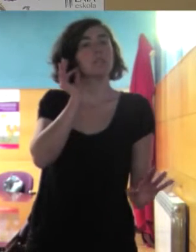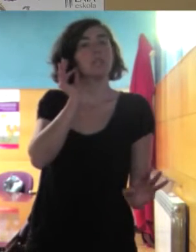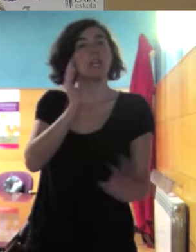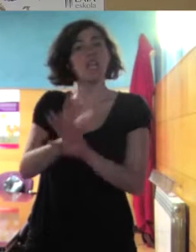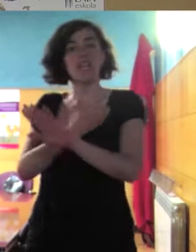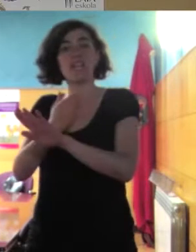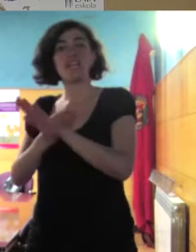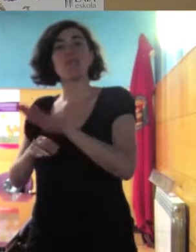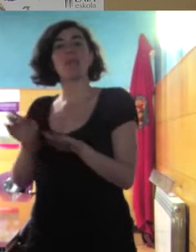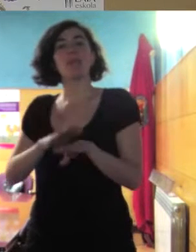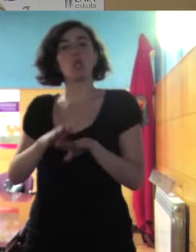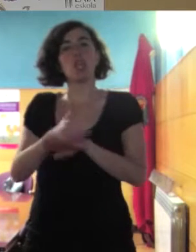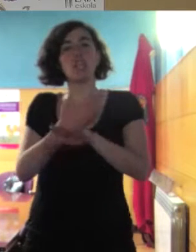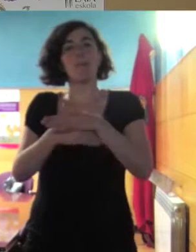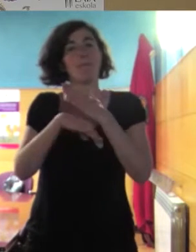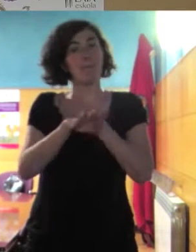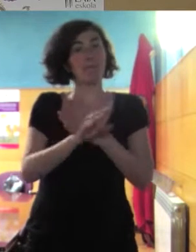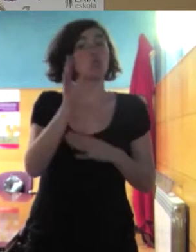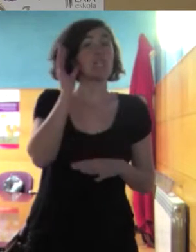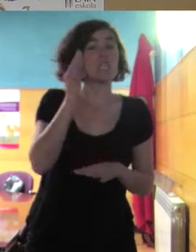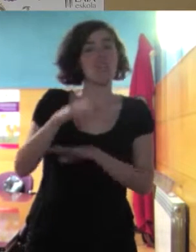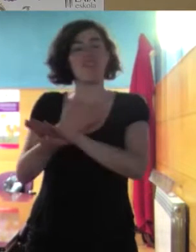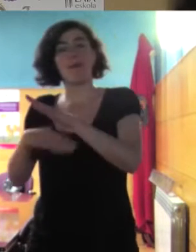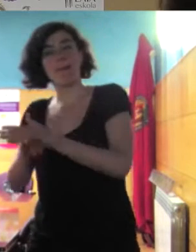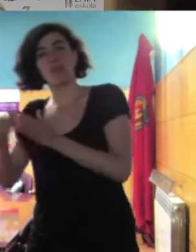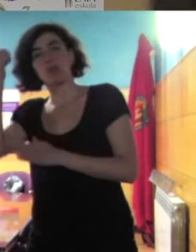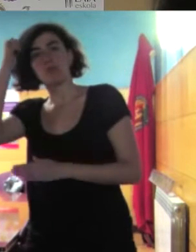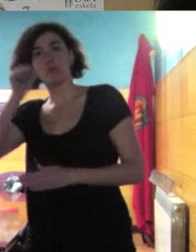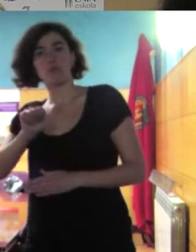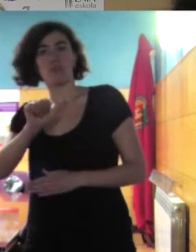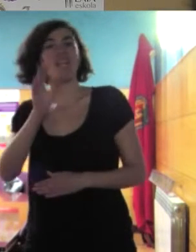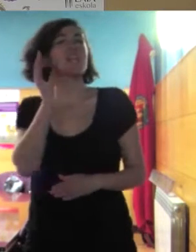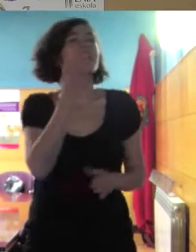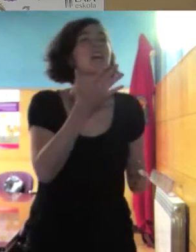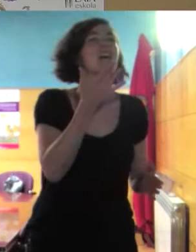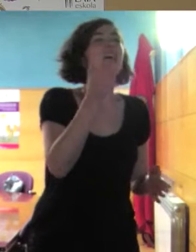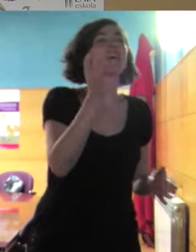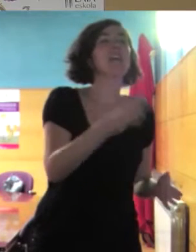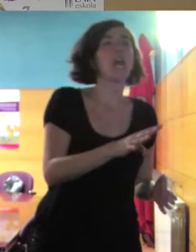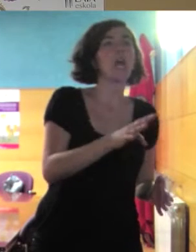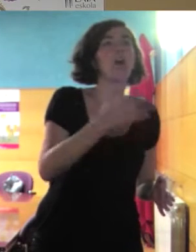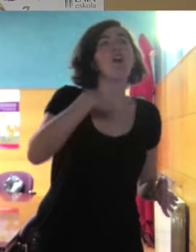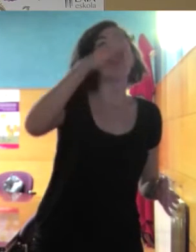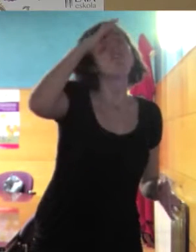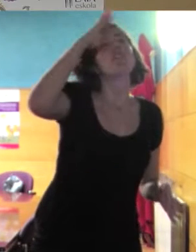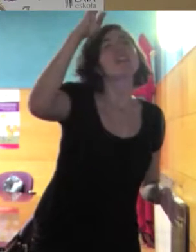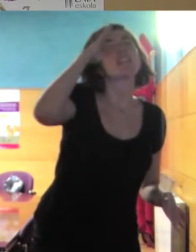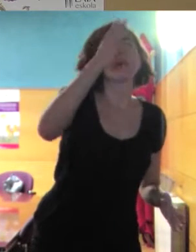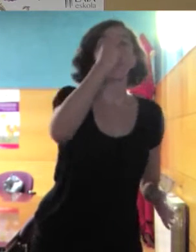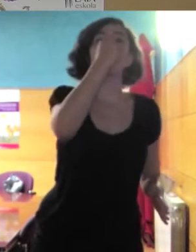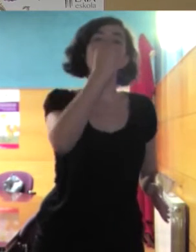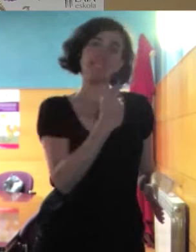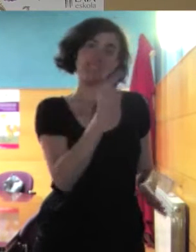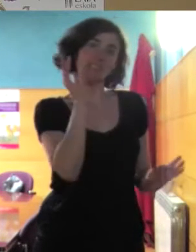y entonces ellas lo que llevan es fantasía en los pies y entonces